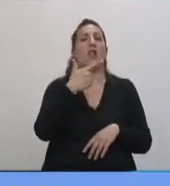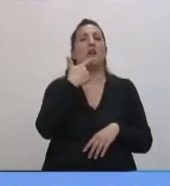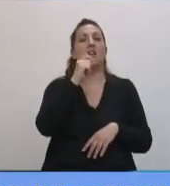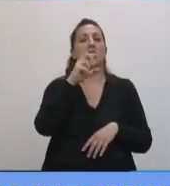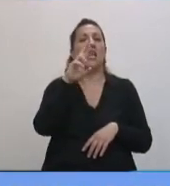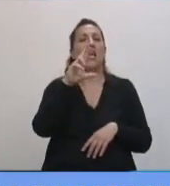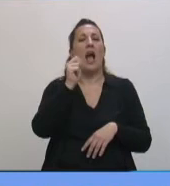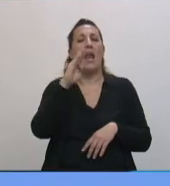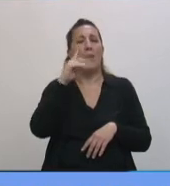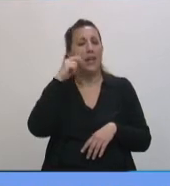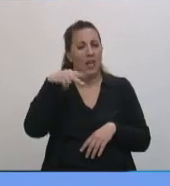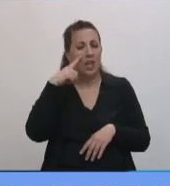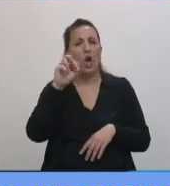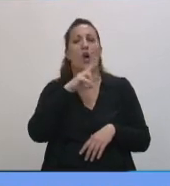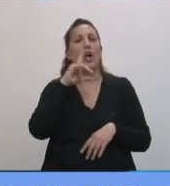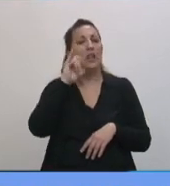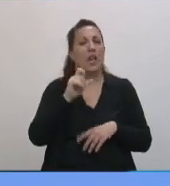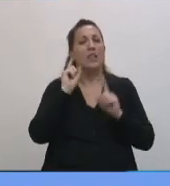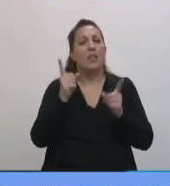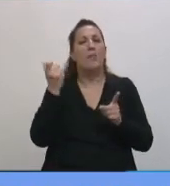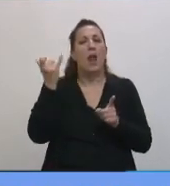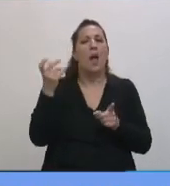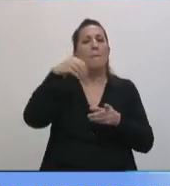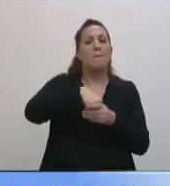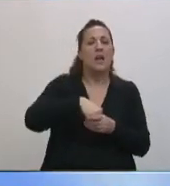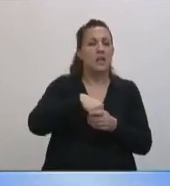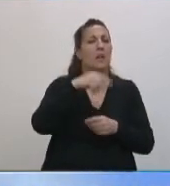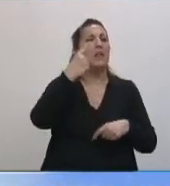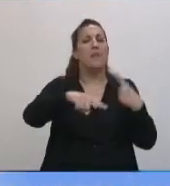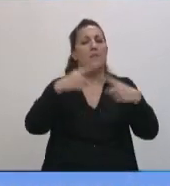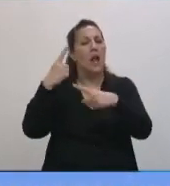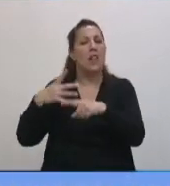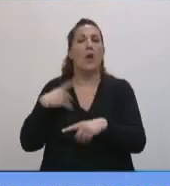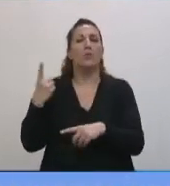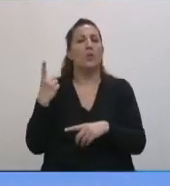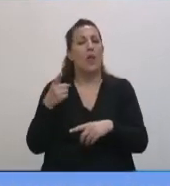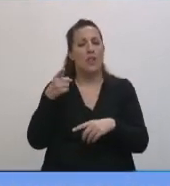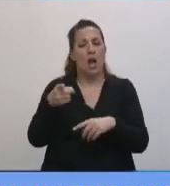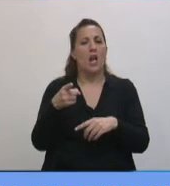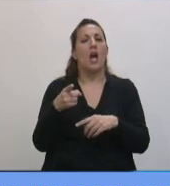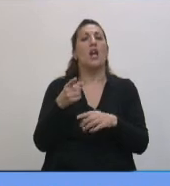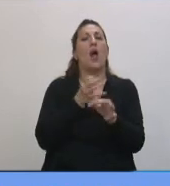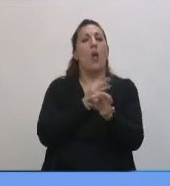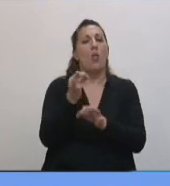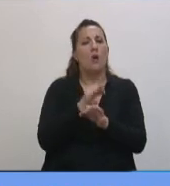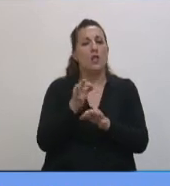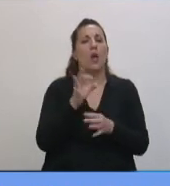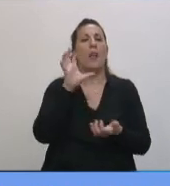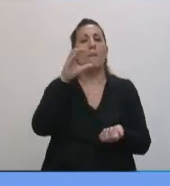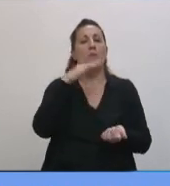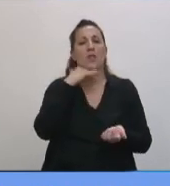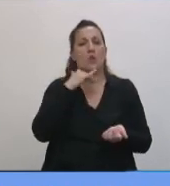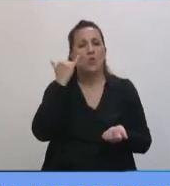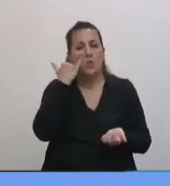han participado diversas autoridades de los Ministerios de Ambiente y Educación de la Provincia de Rujuy,